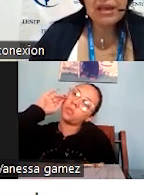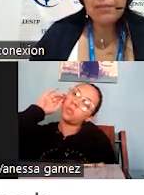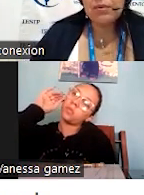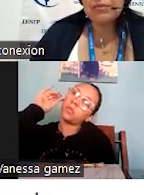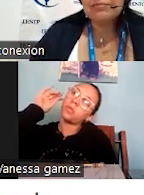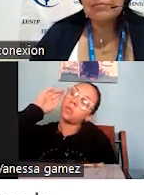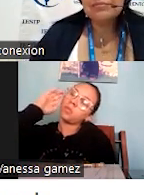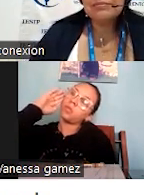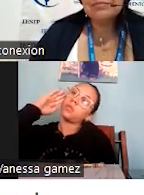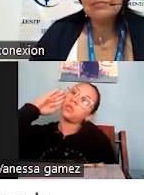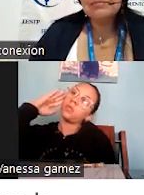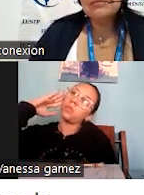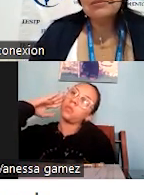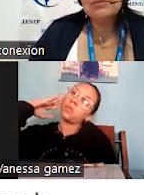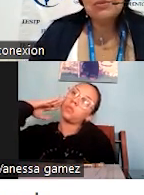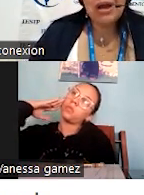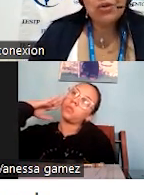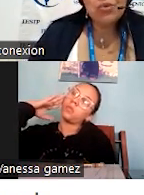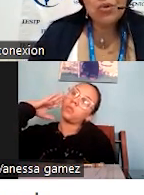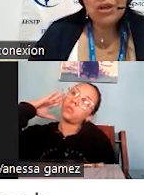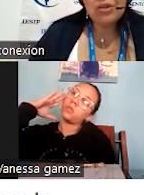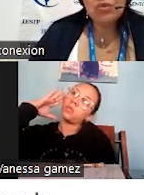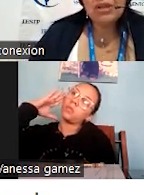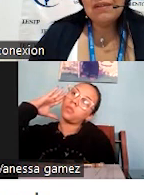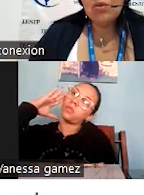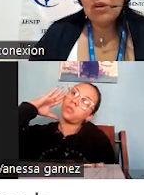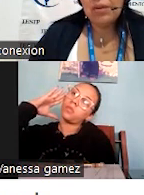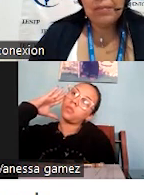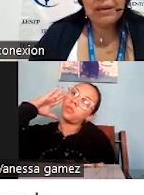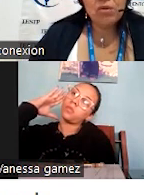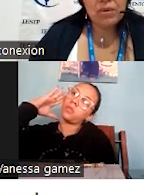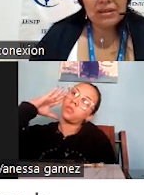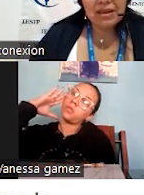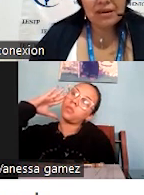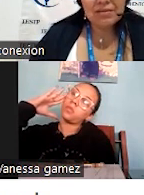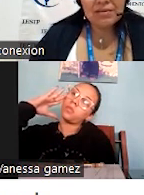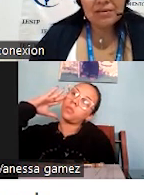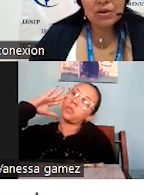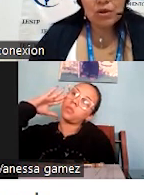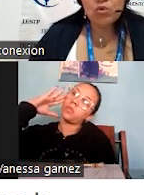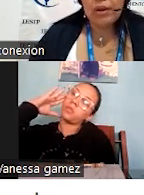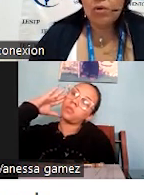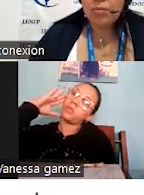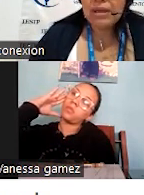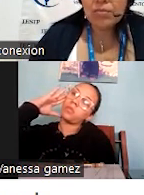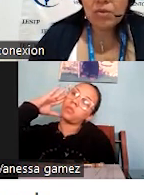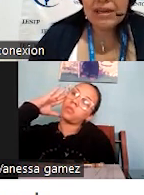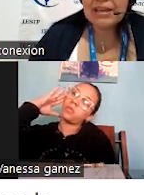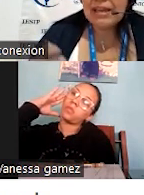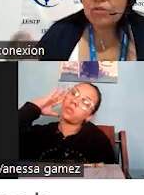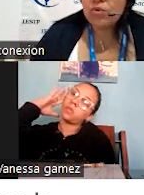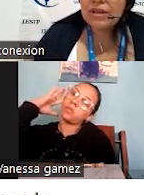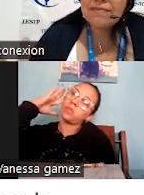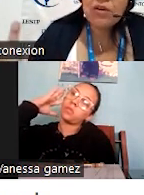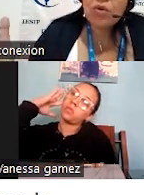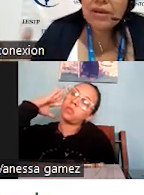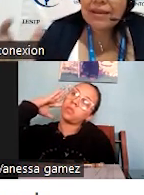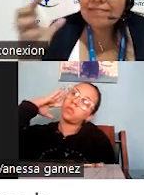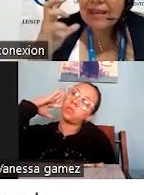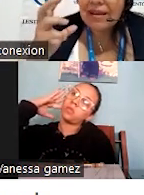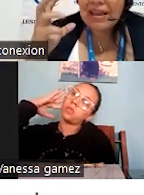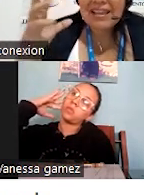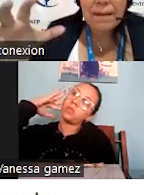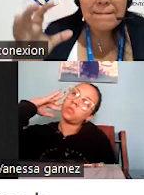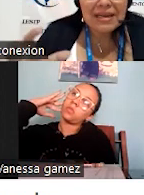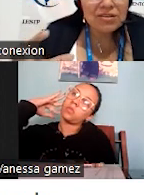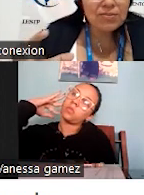Por ejemplo, hay unos guías turísticos que van para Lobatera. No es lo mismo que el guía turístico,